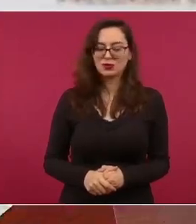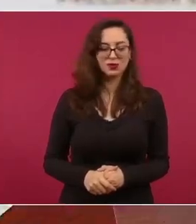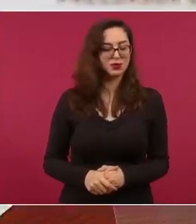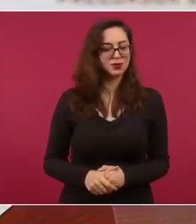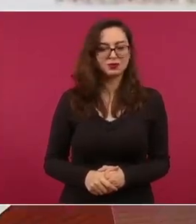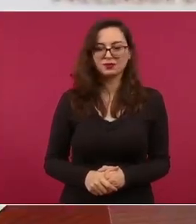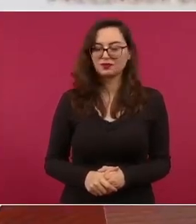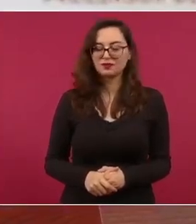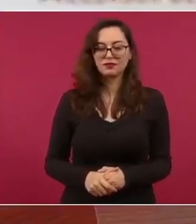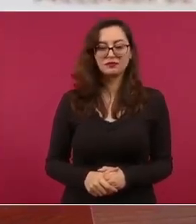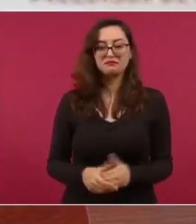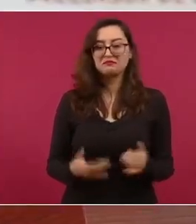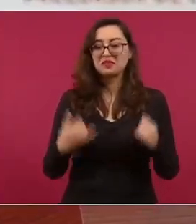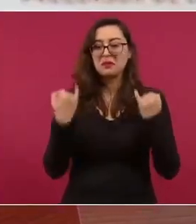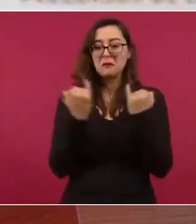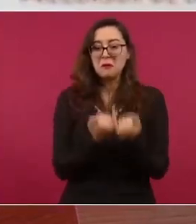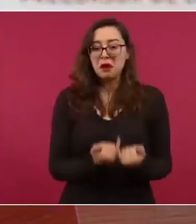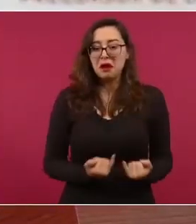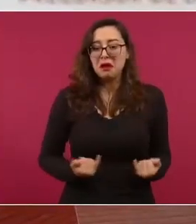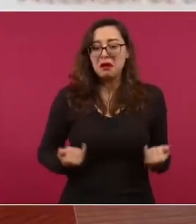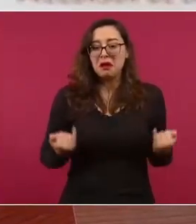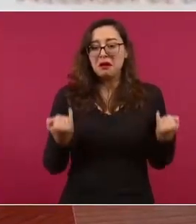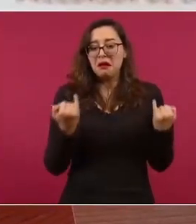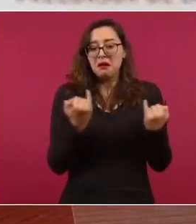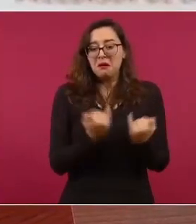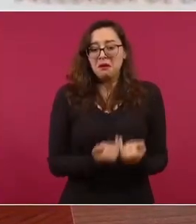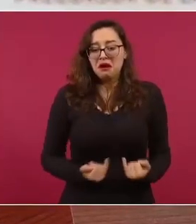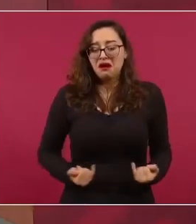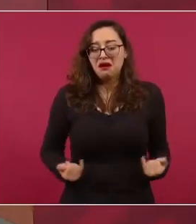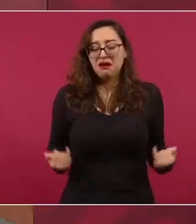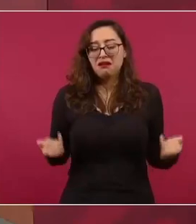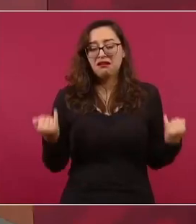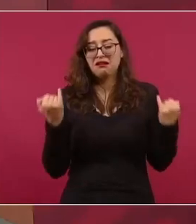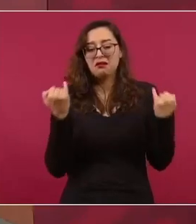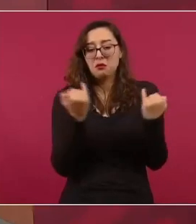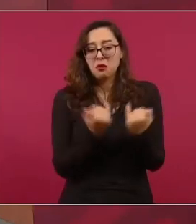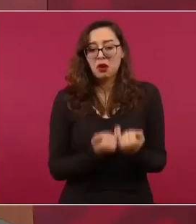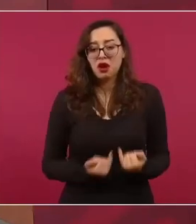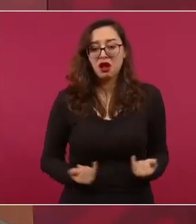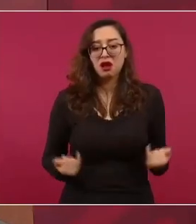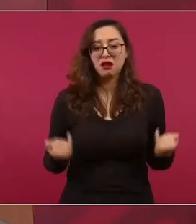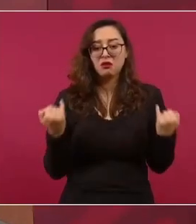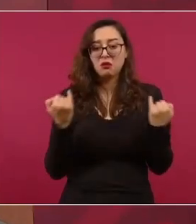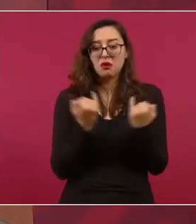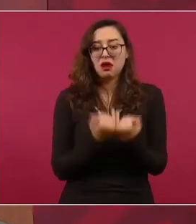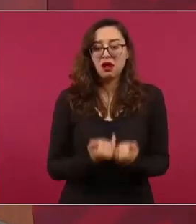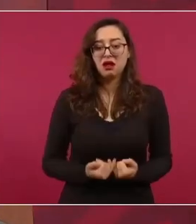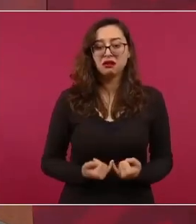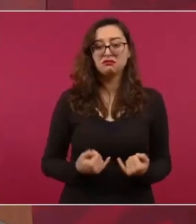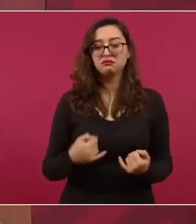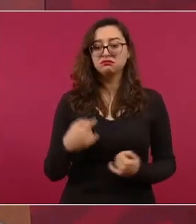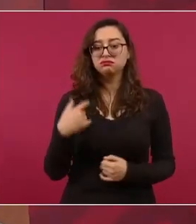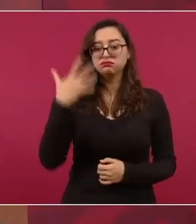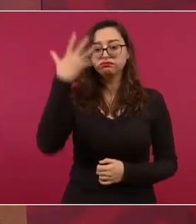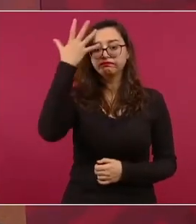de la formalidad de que todo era acartonado,